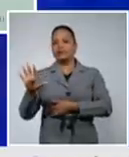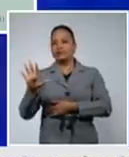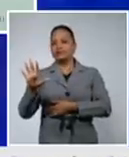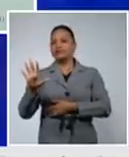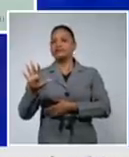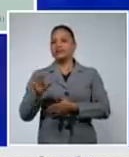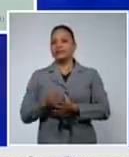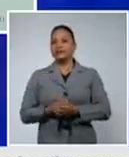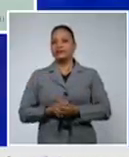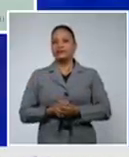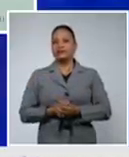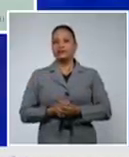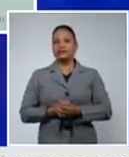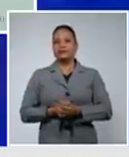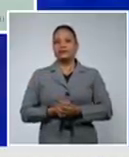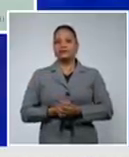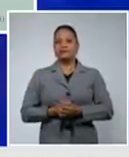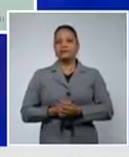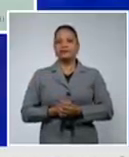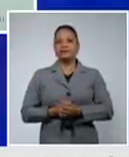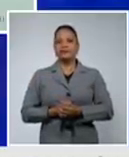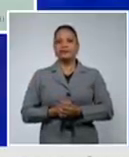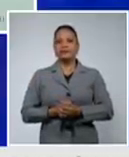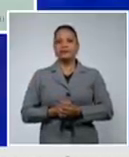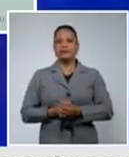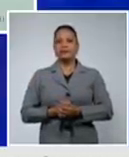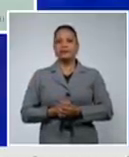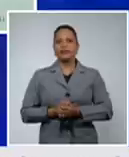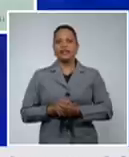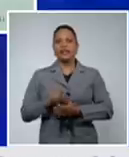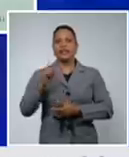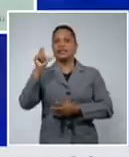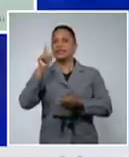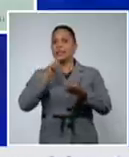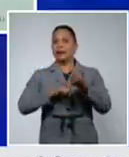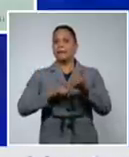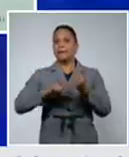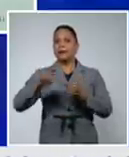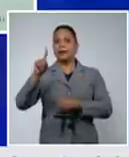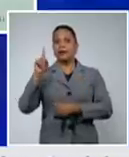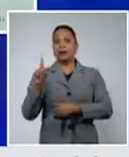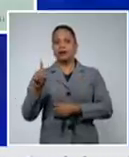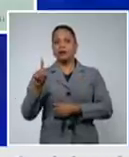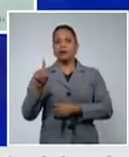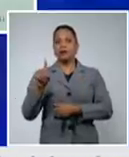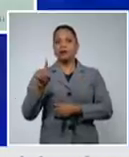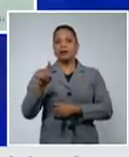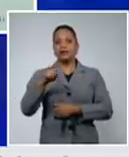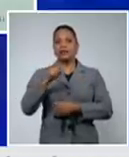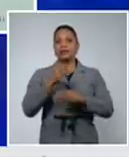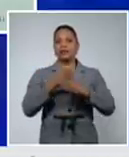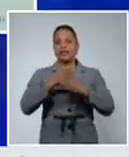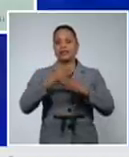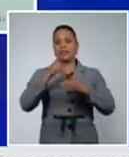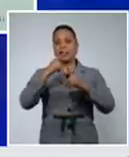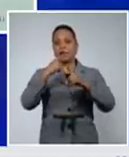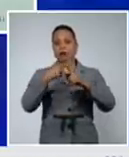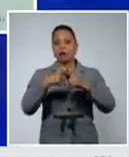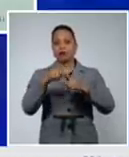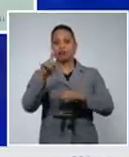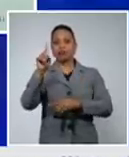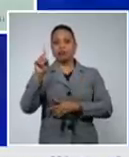36 casos Carlos Manuel de Céspedes y Santa Cruz del Sur con un caso cada 1